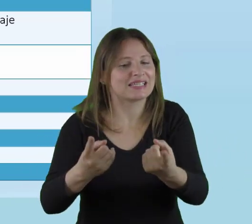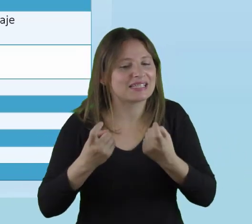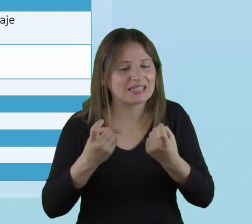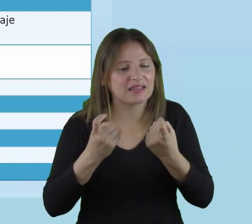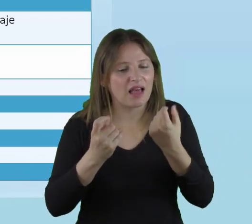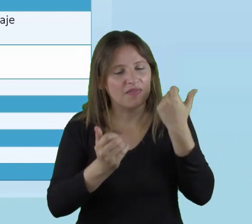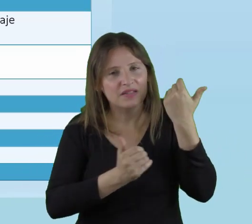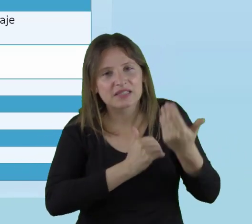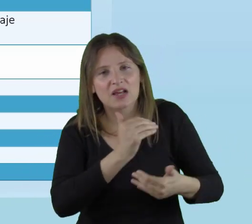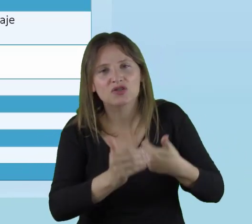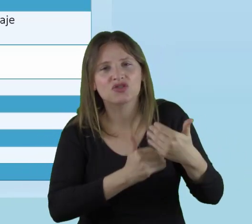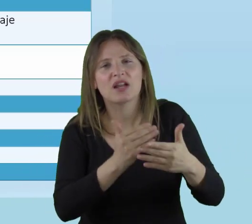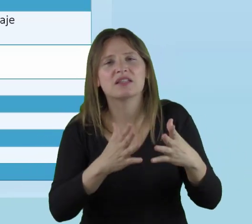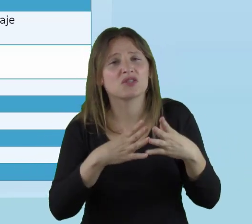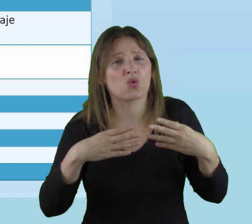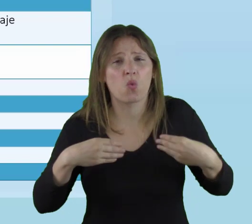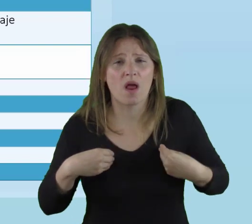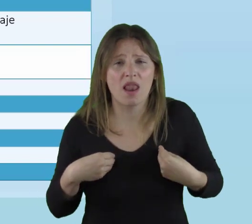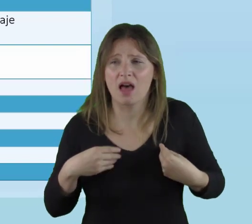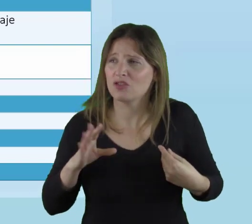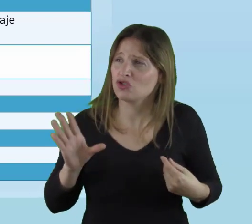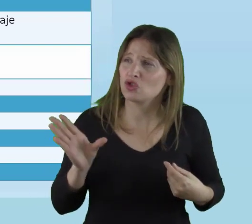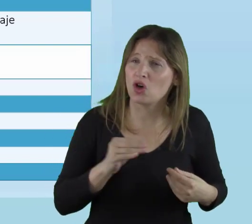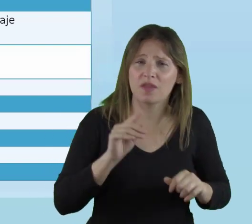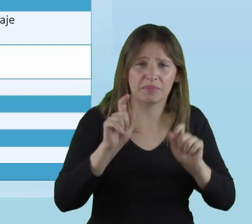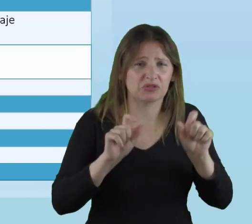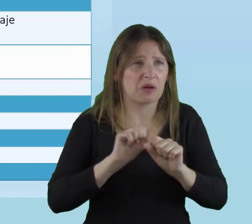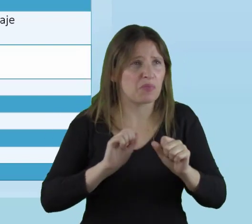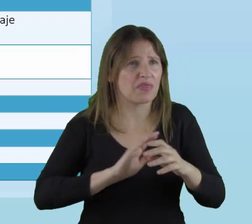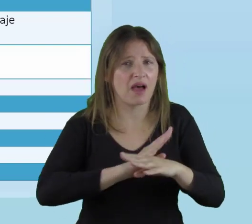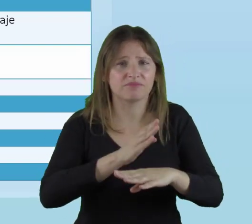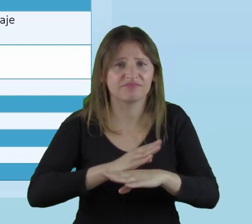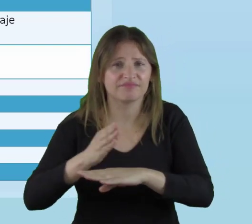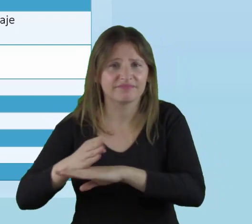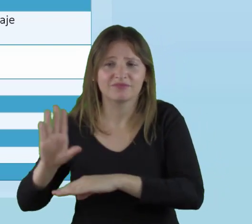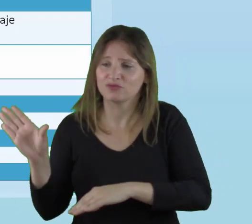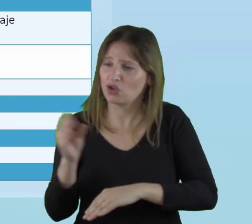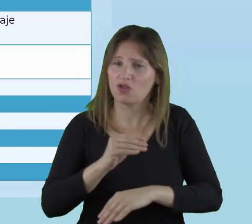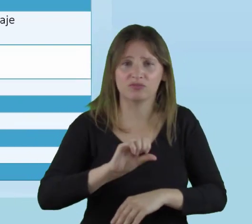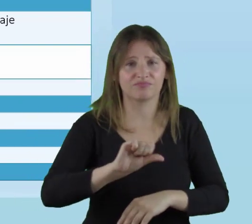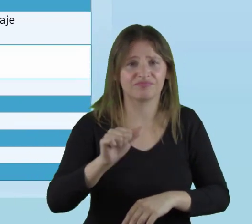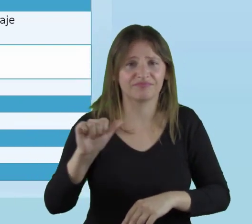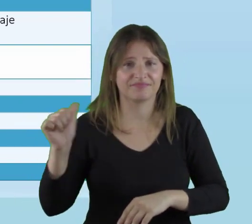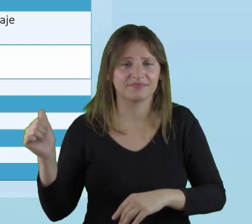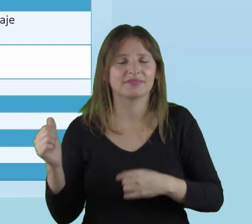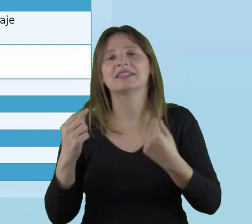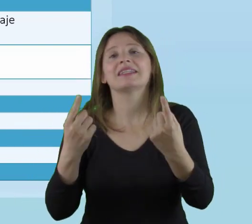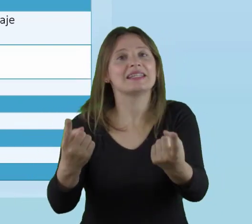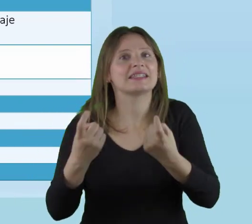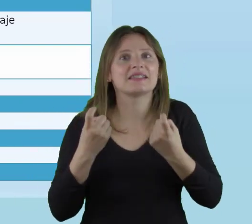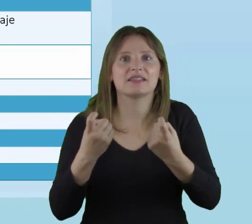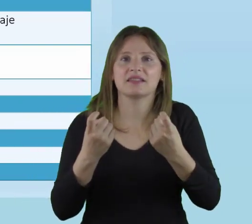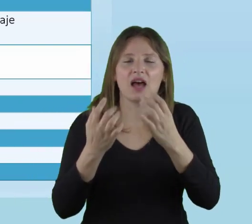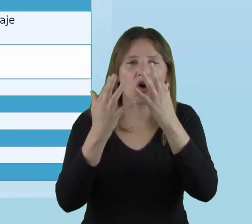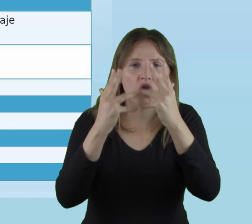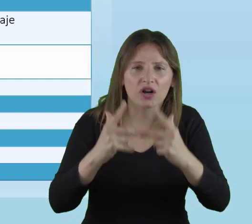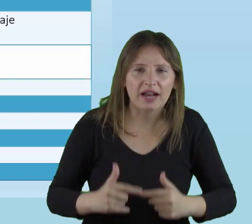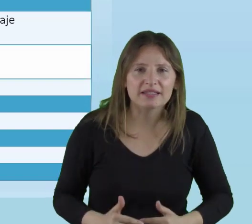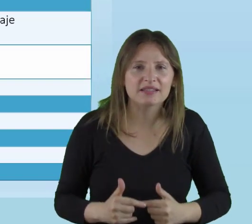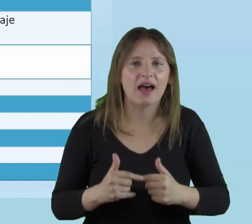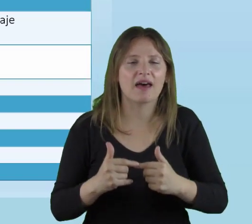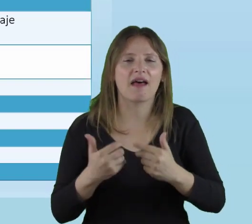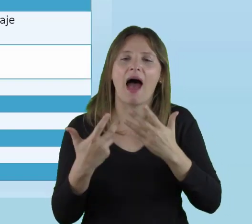Necesitamos desarrollar una escuela para todos, donde ningún estudiante se quede afuera. Necesitamos